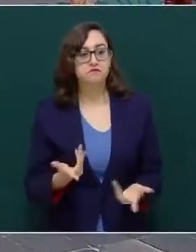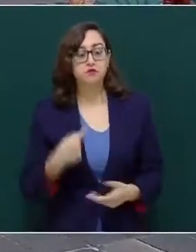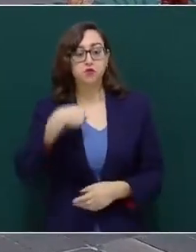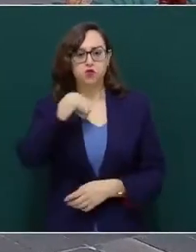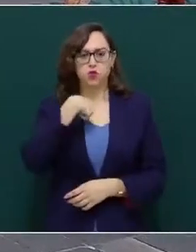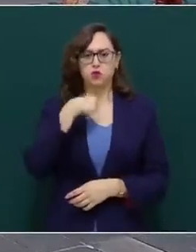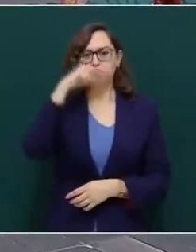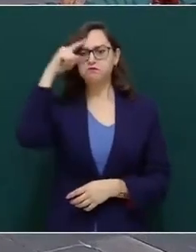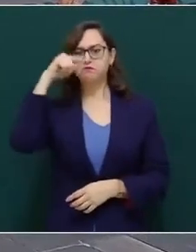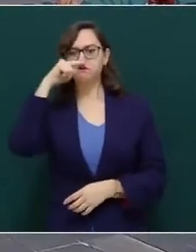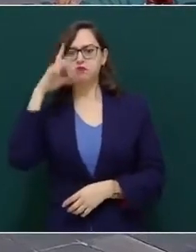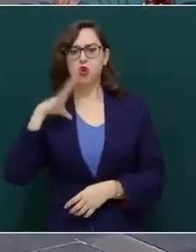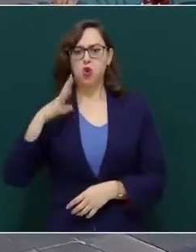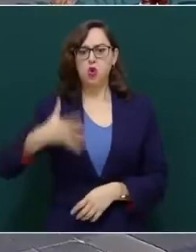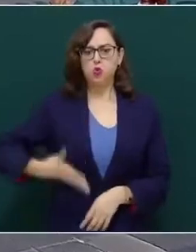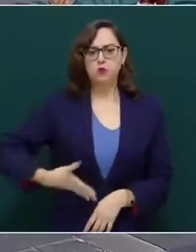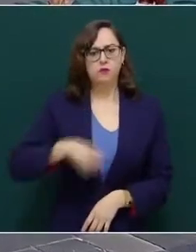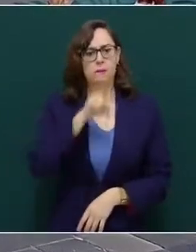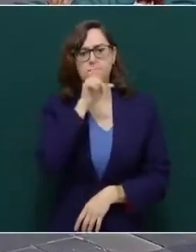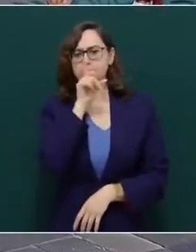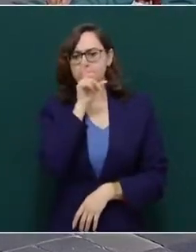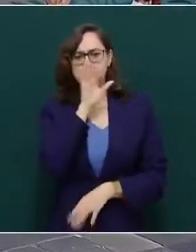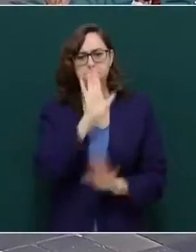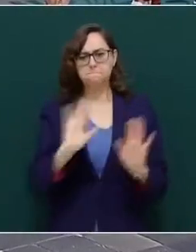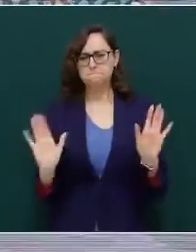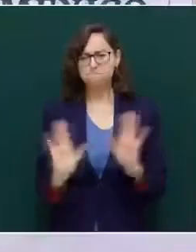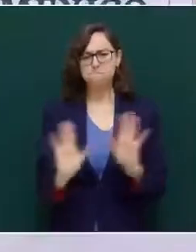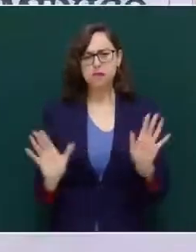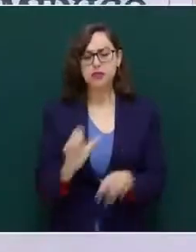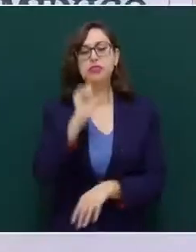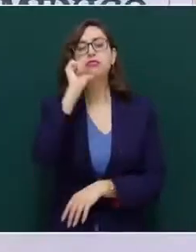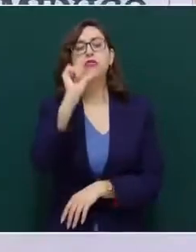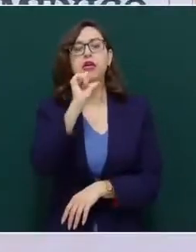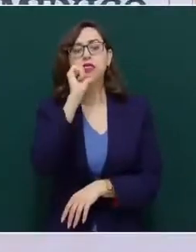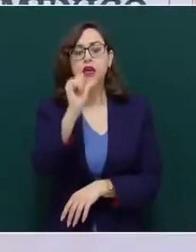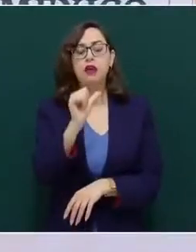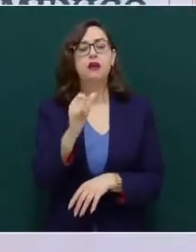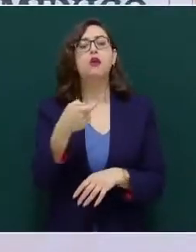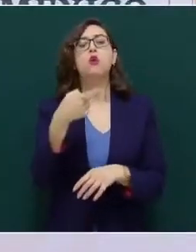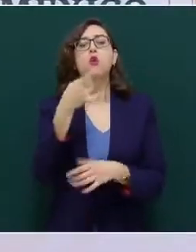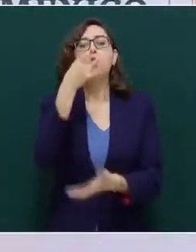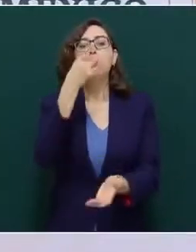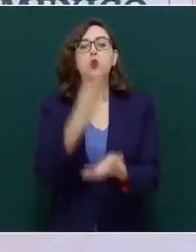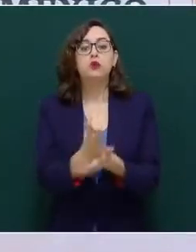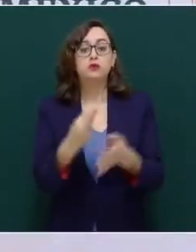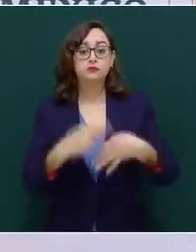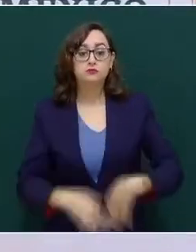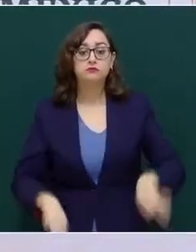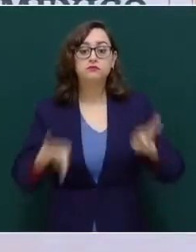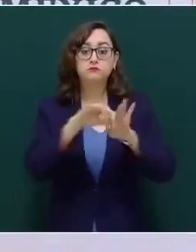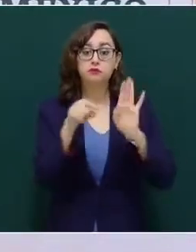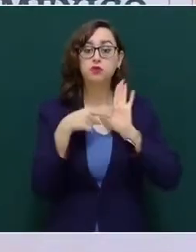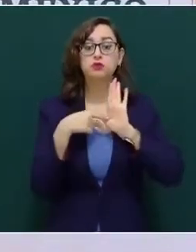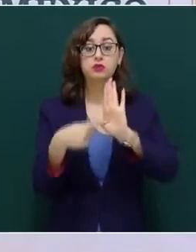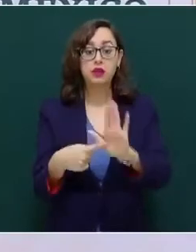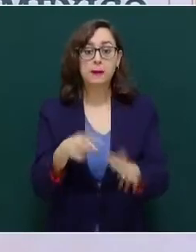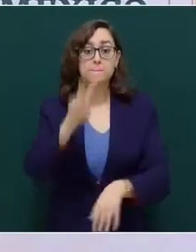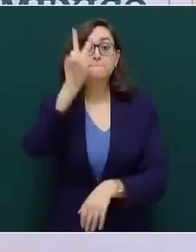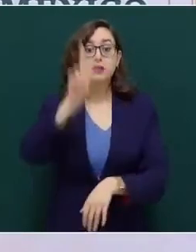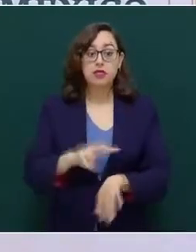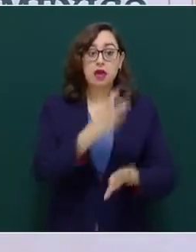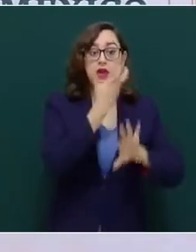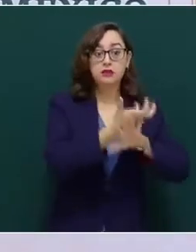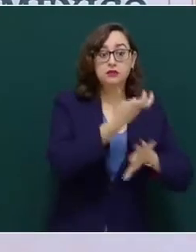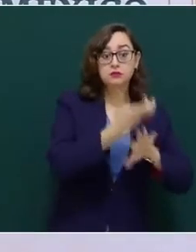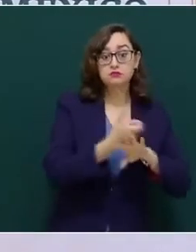orgullo, sino para subrayar la interdependencia existente. Pero